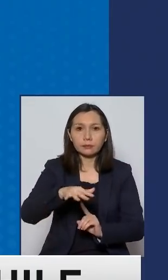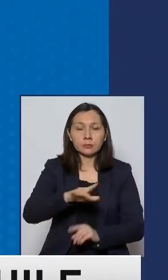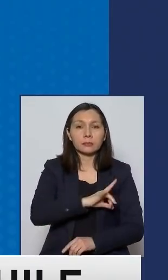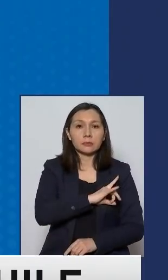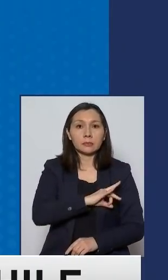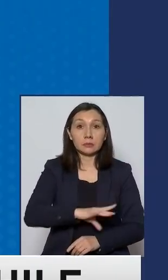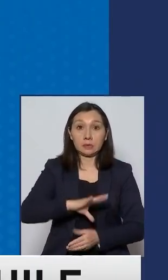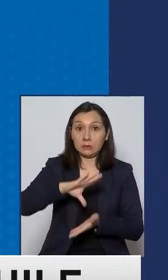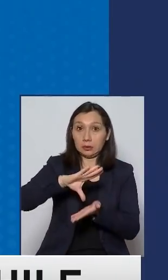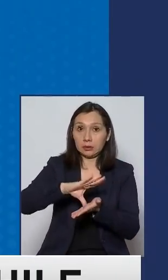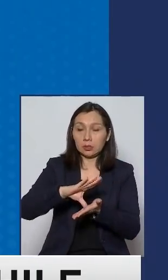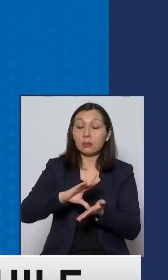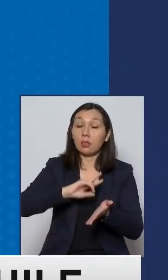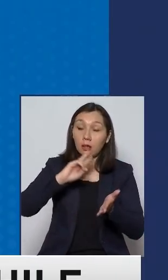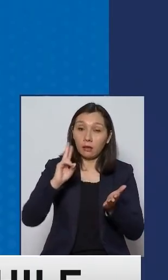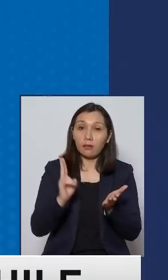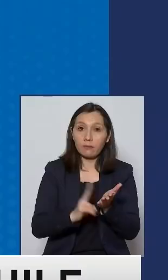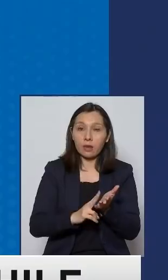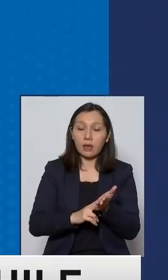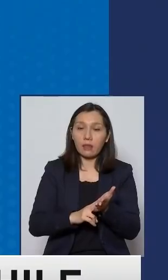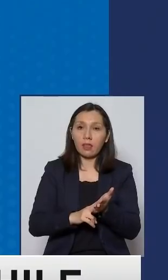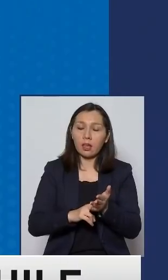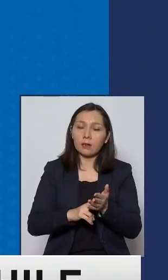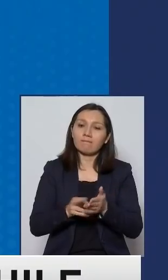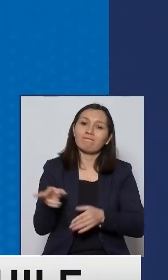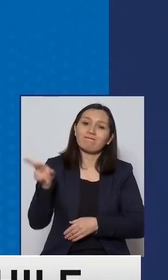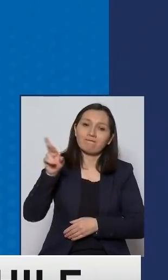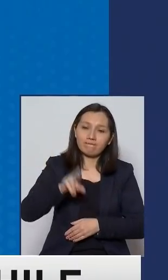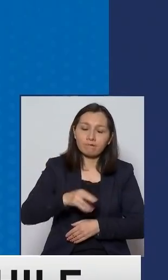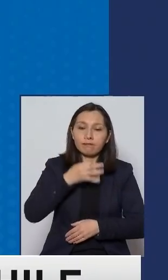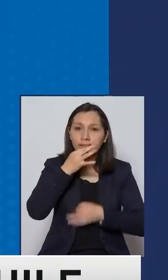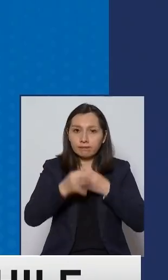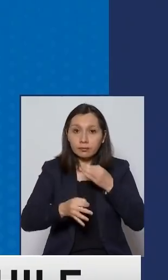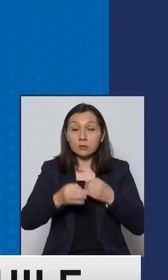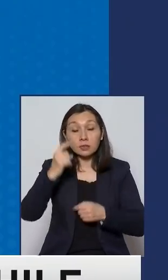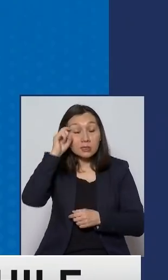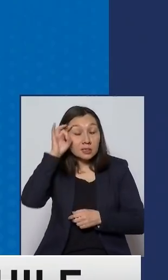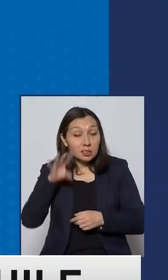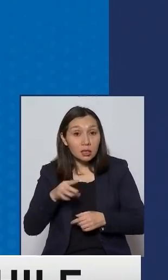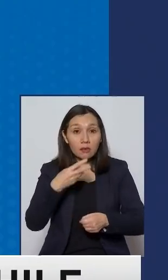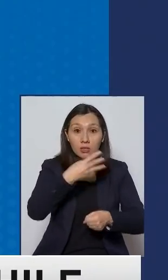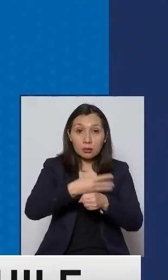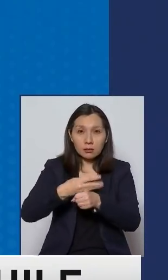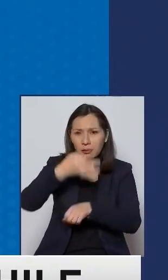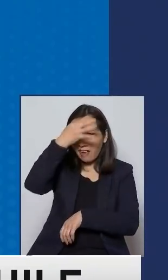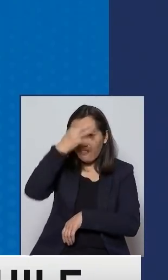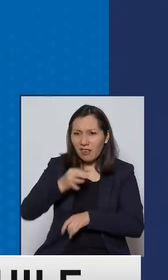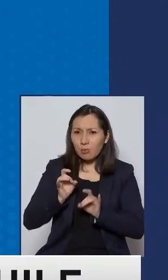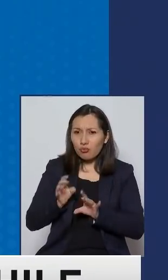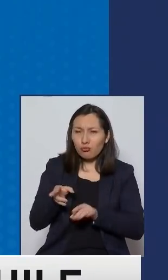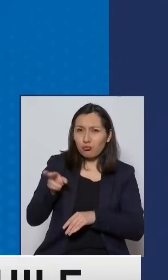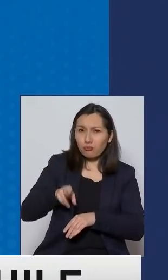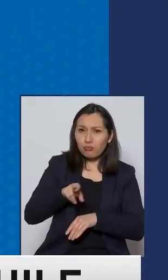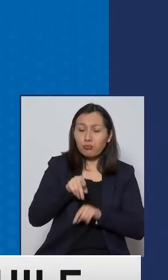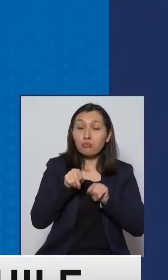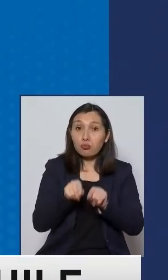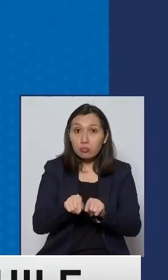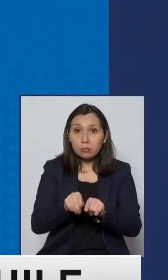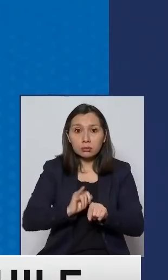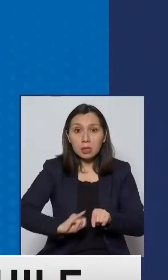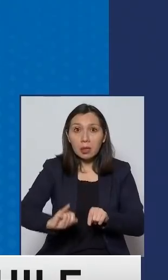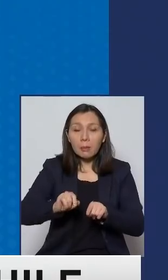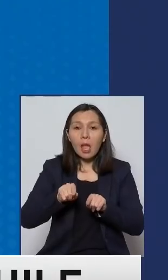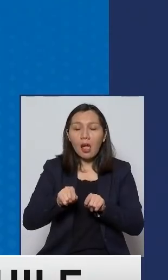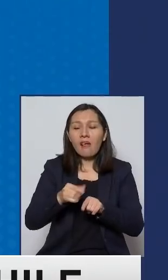país. Es verdad que hemos hecho hincapié y sabemos que los adultos mayores, los enfermos crónicos, son las personas